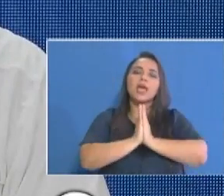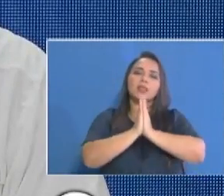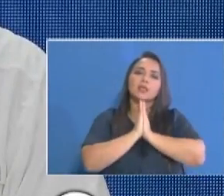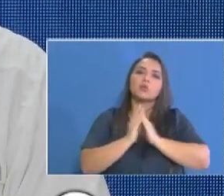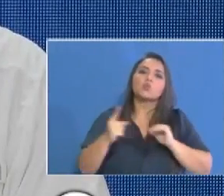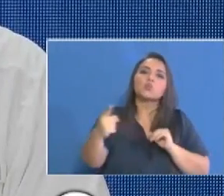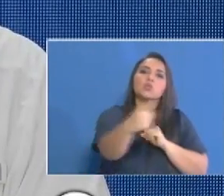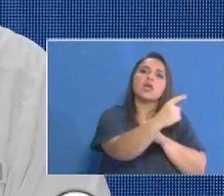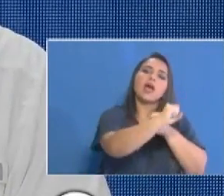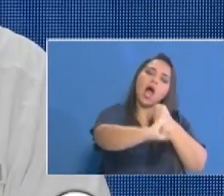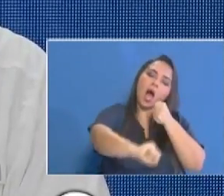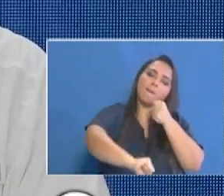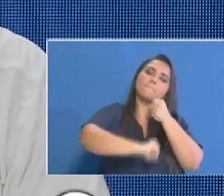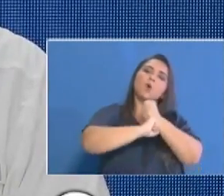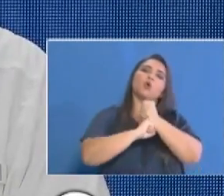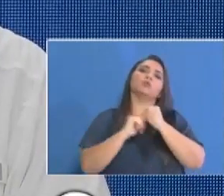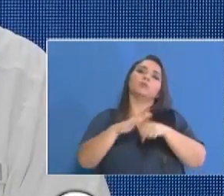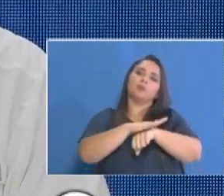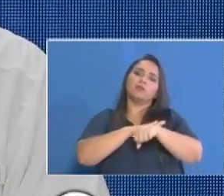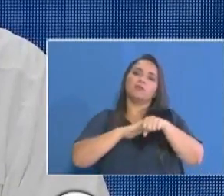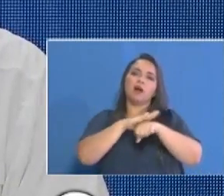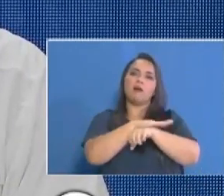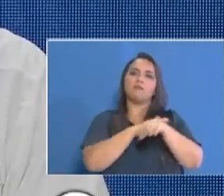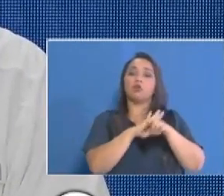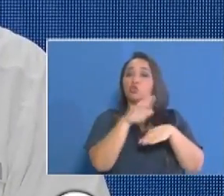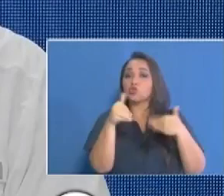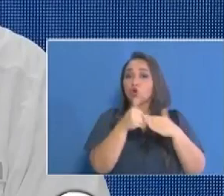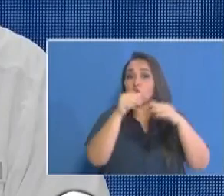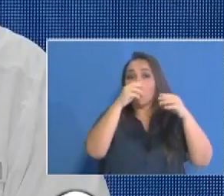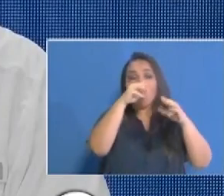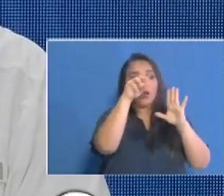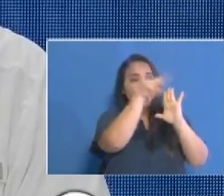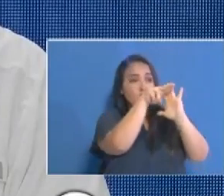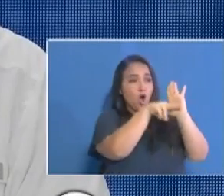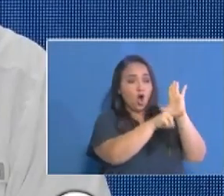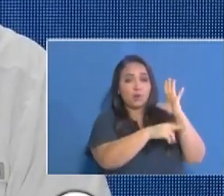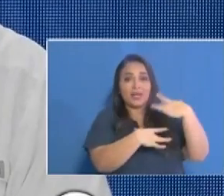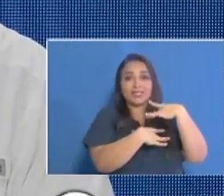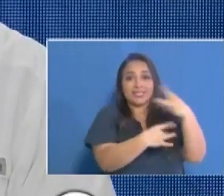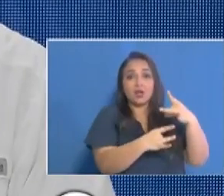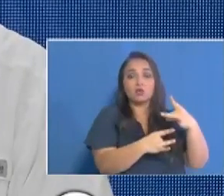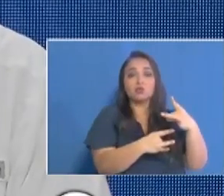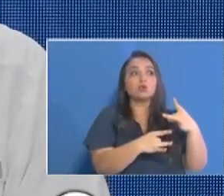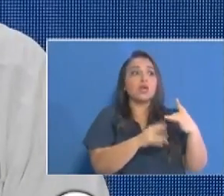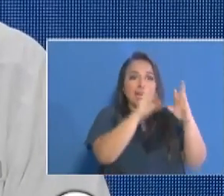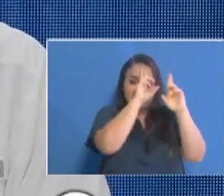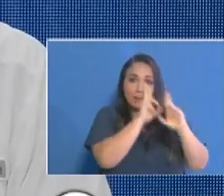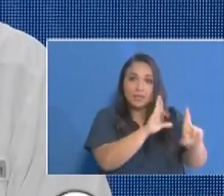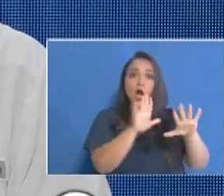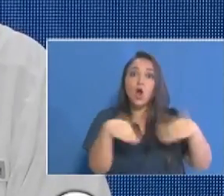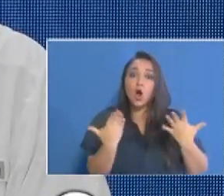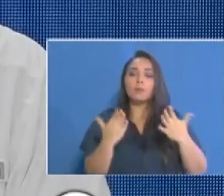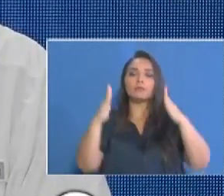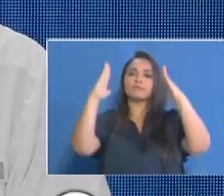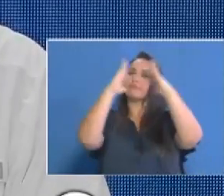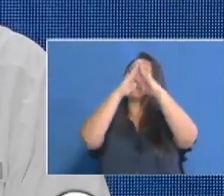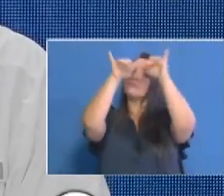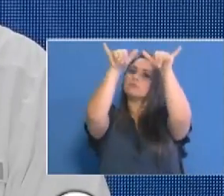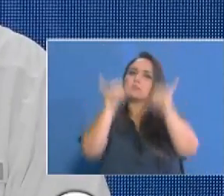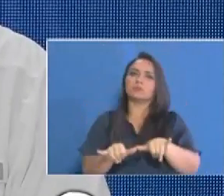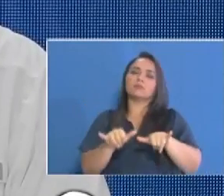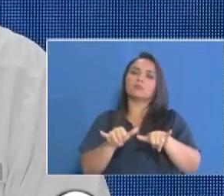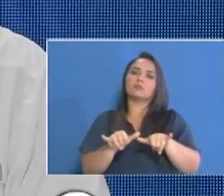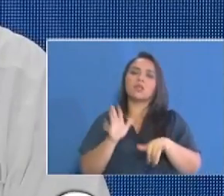comunidad para que se respeten las medidas de sanidad quédese en casa dentro de las acciones